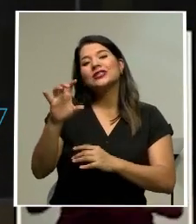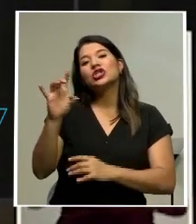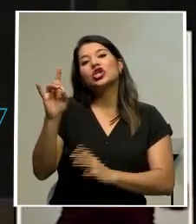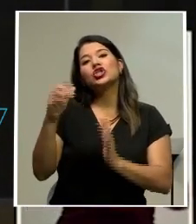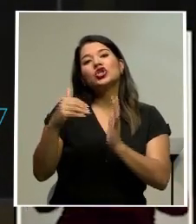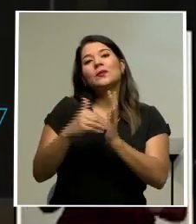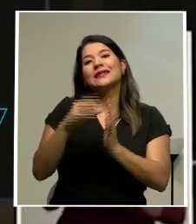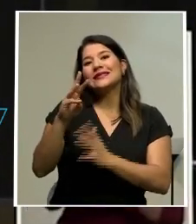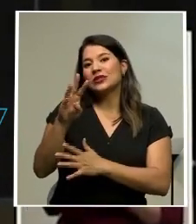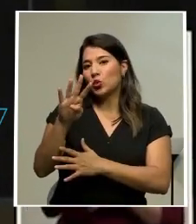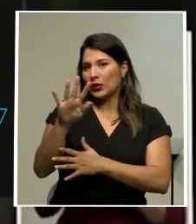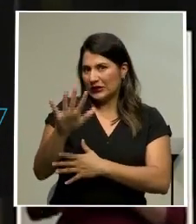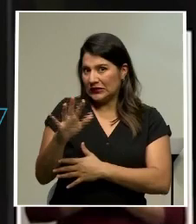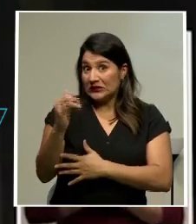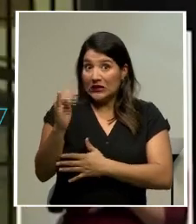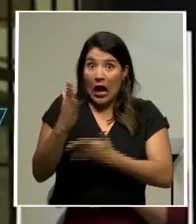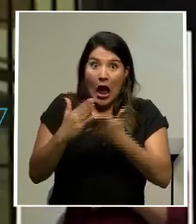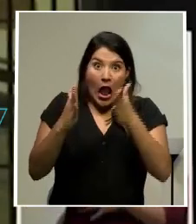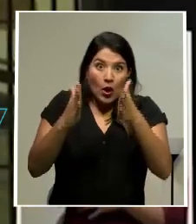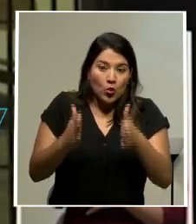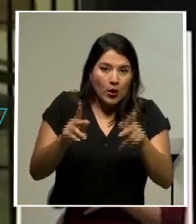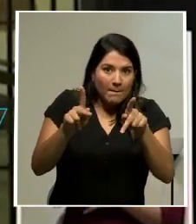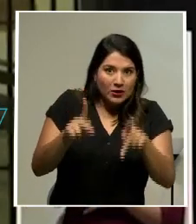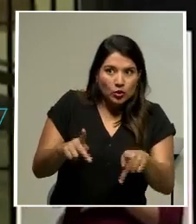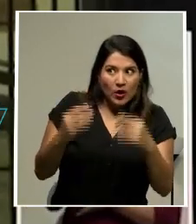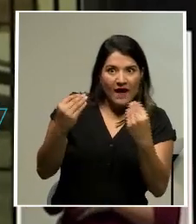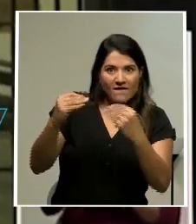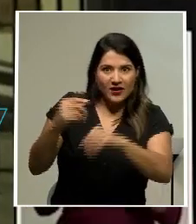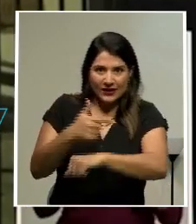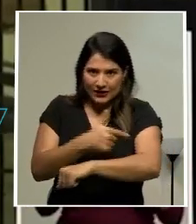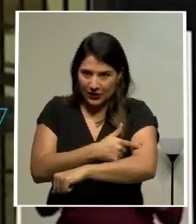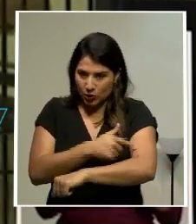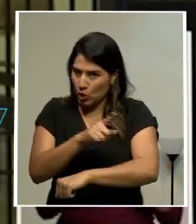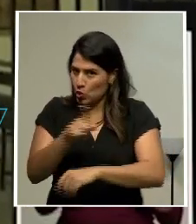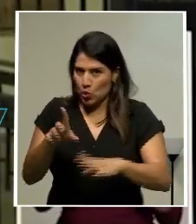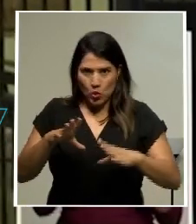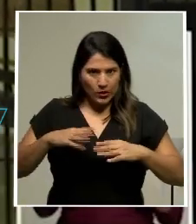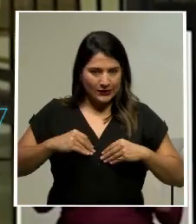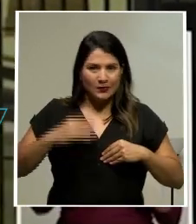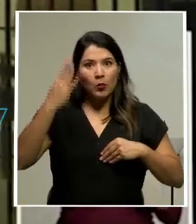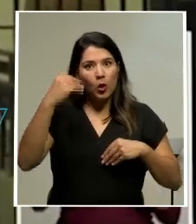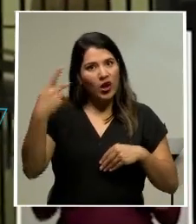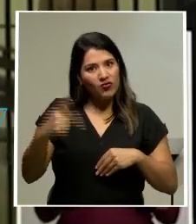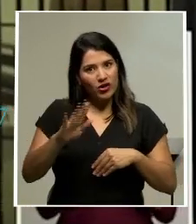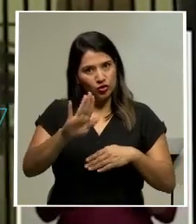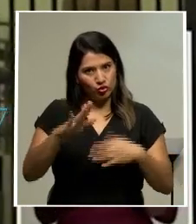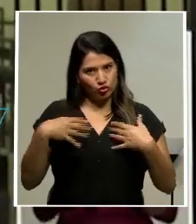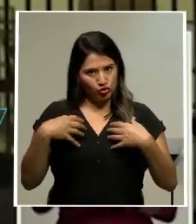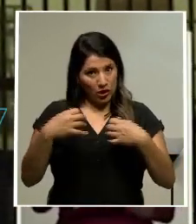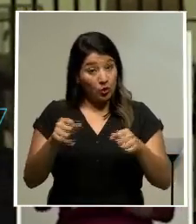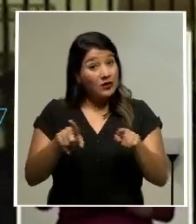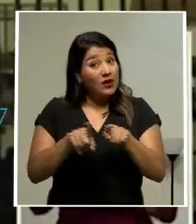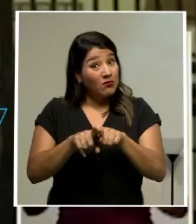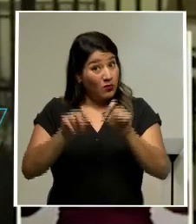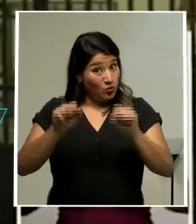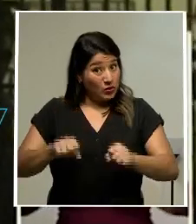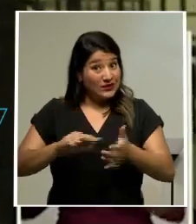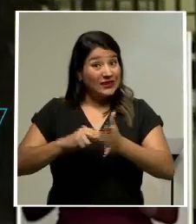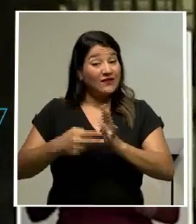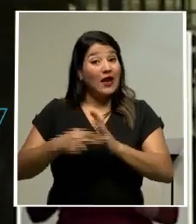ofrecen adquirir este tipo de vacunas, ya que estaría en riesgo su salud y además podría involucrarse en un problema judicial.